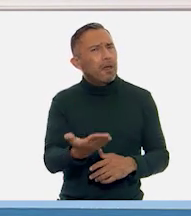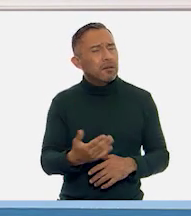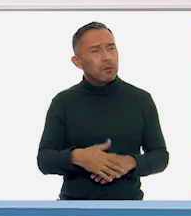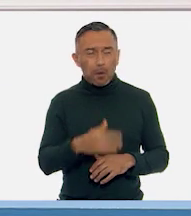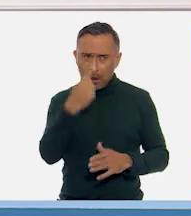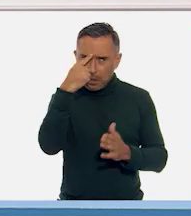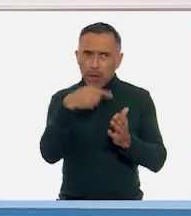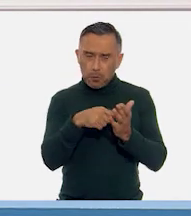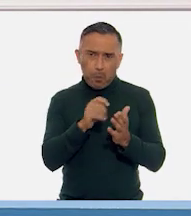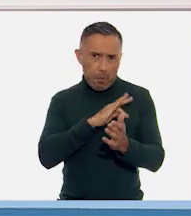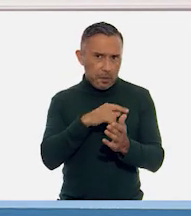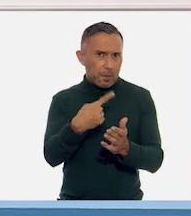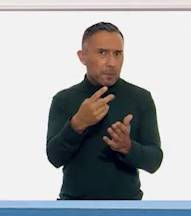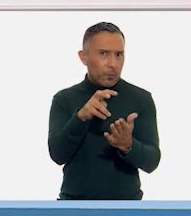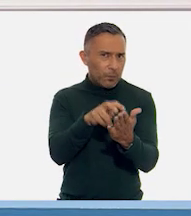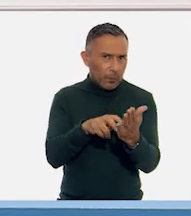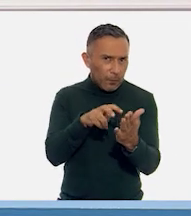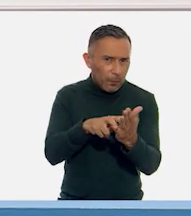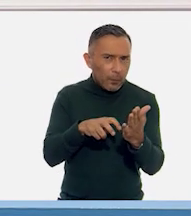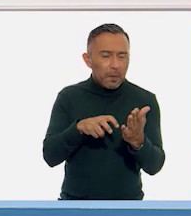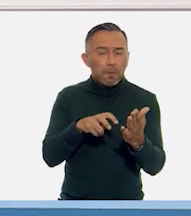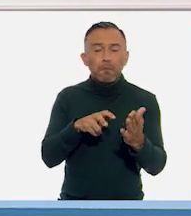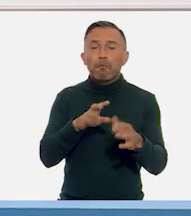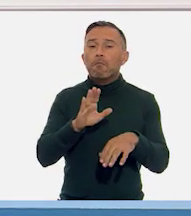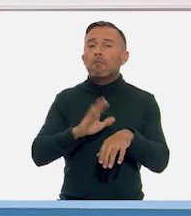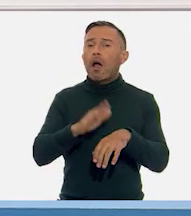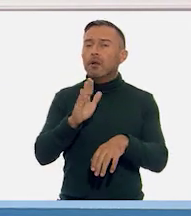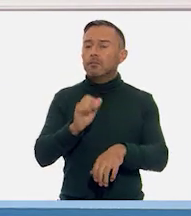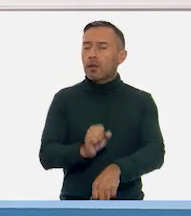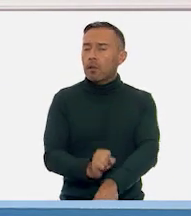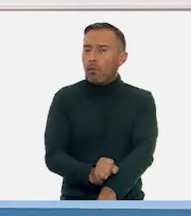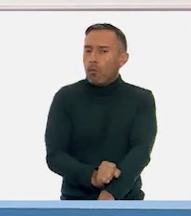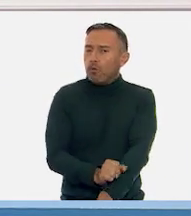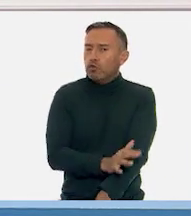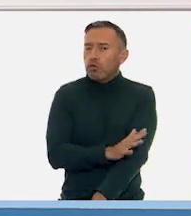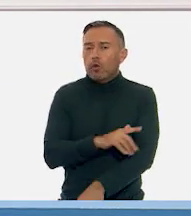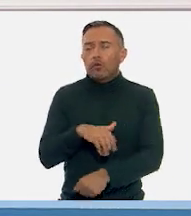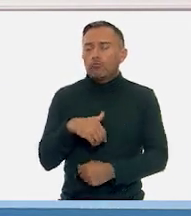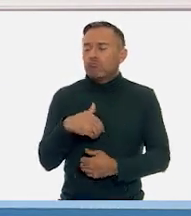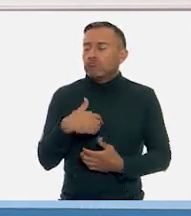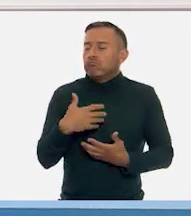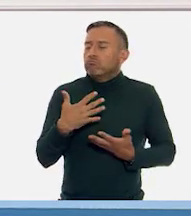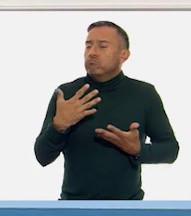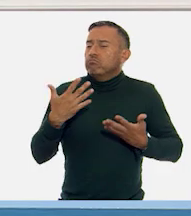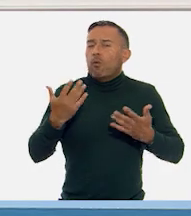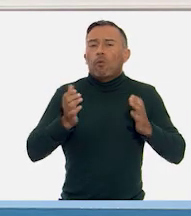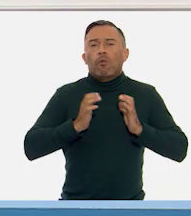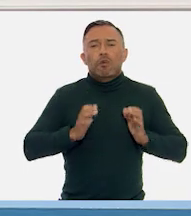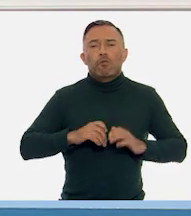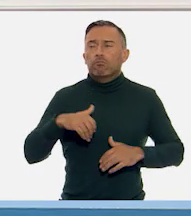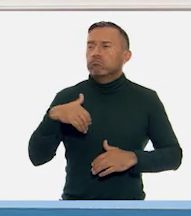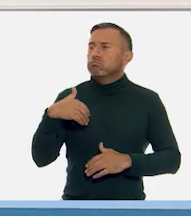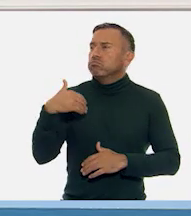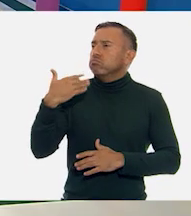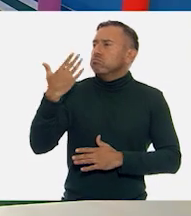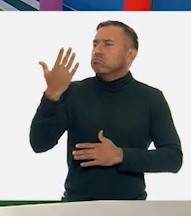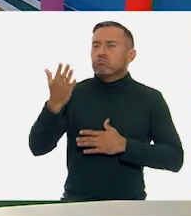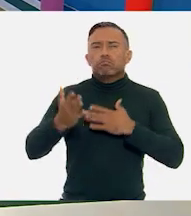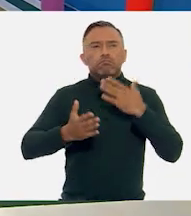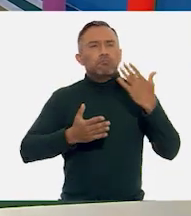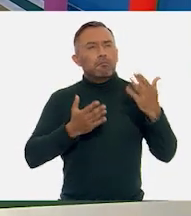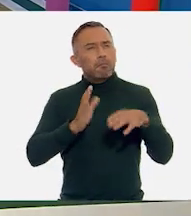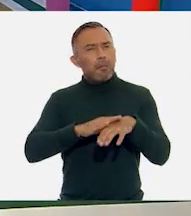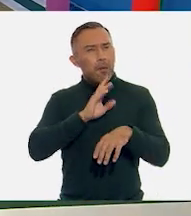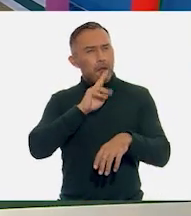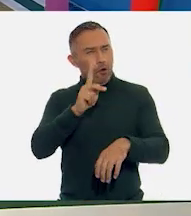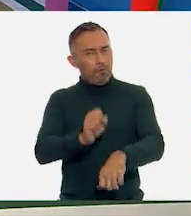mejorarlo expresándolo así con emoción, un poco con el cuerpo, así. Ese poema